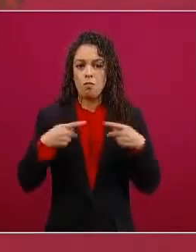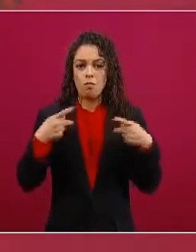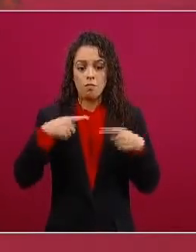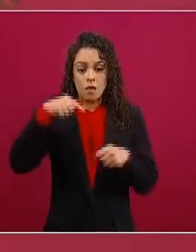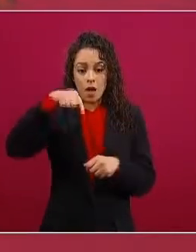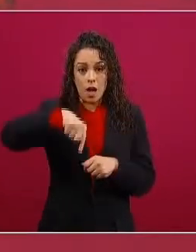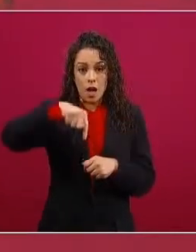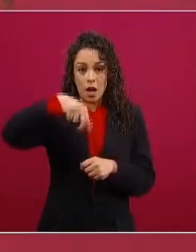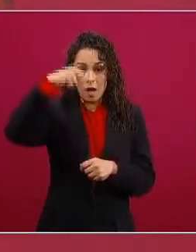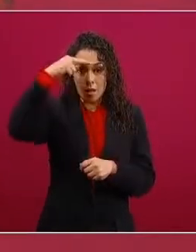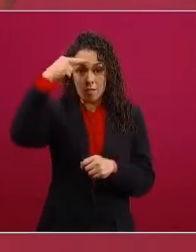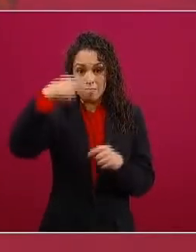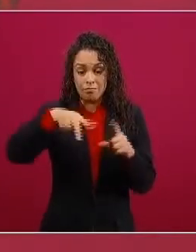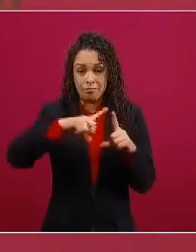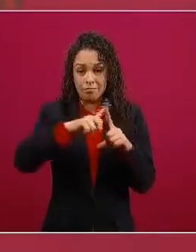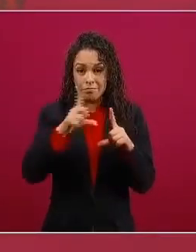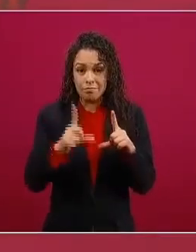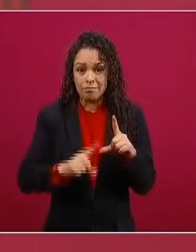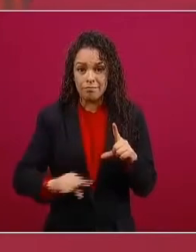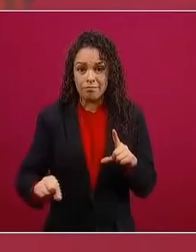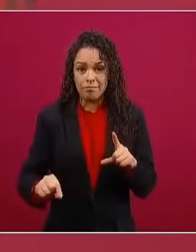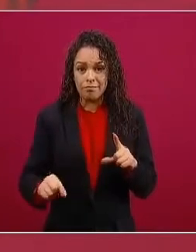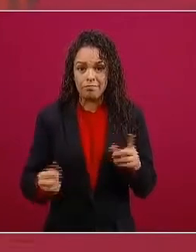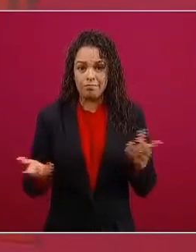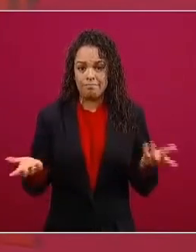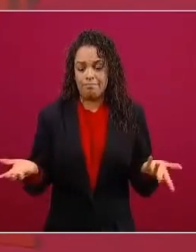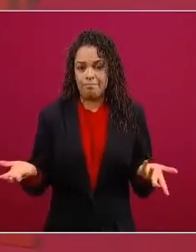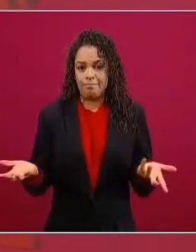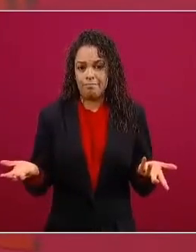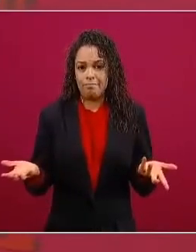y donde quedó